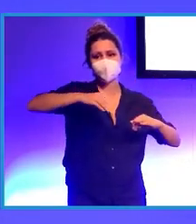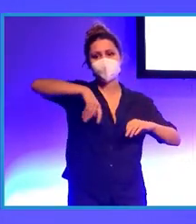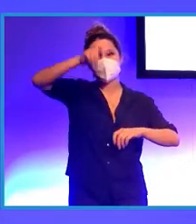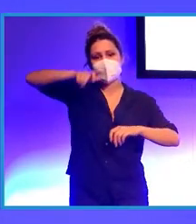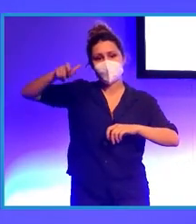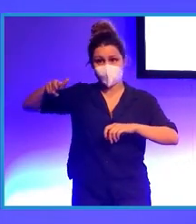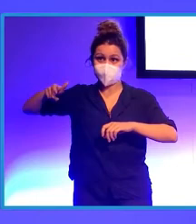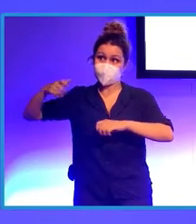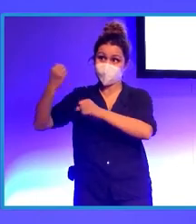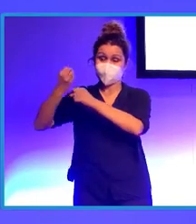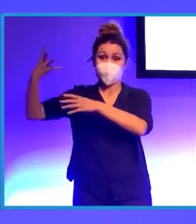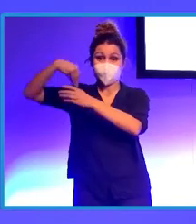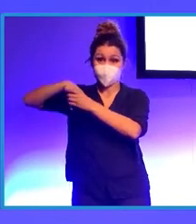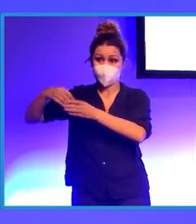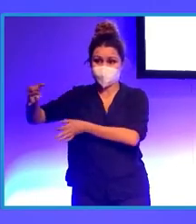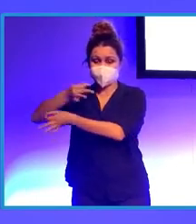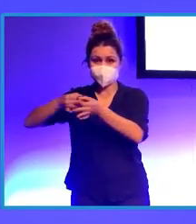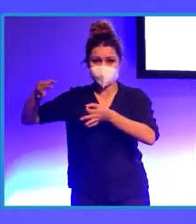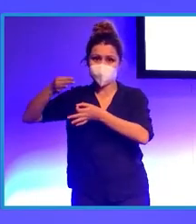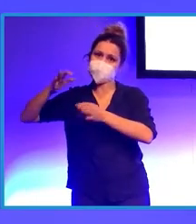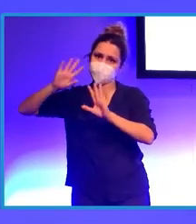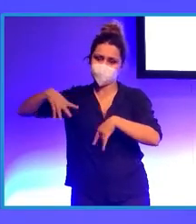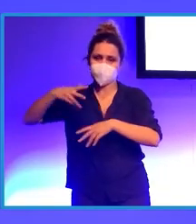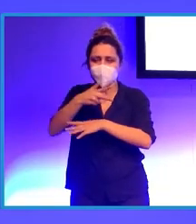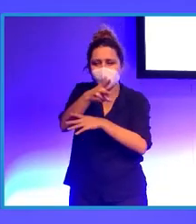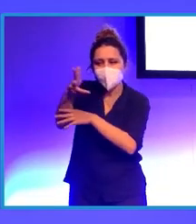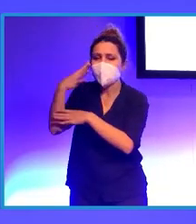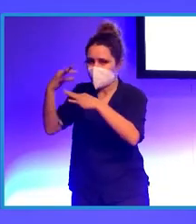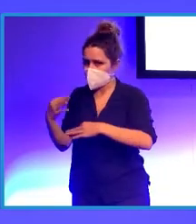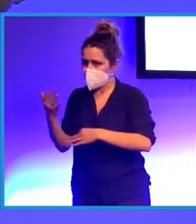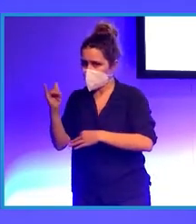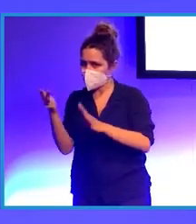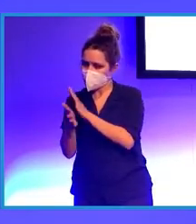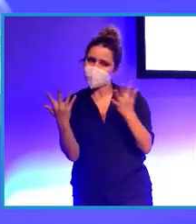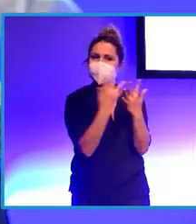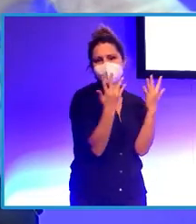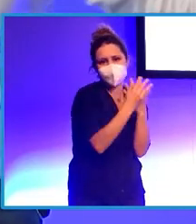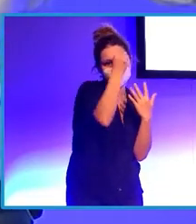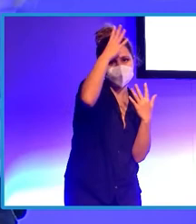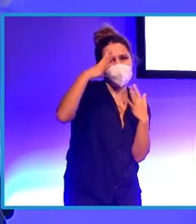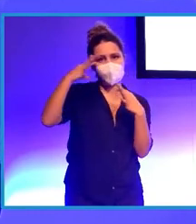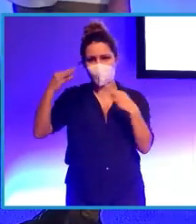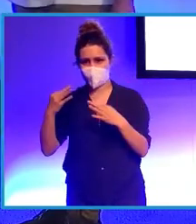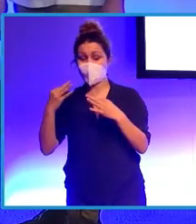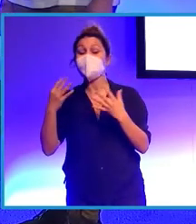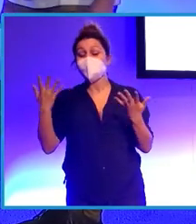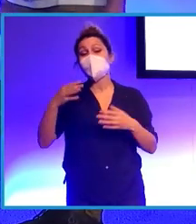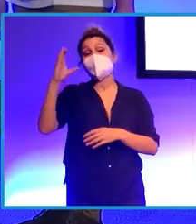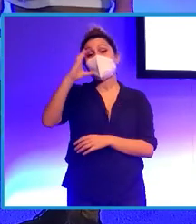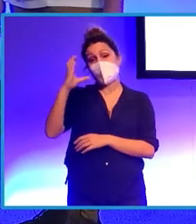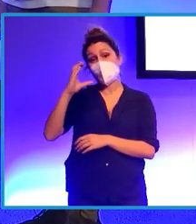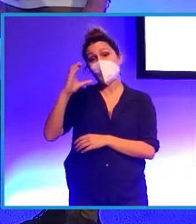en las islas y tenemos parte de vídeo real. No solo hacemos eso, no solo hemos hecho Una Hora Menos, Carlos, el año pasado.